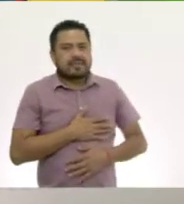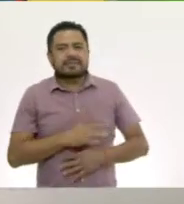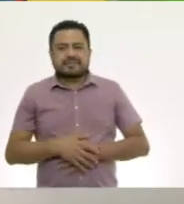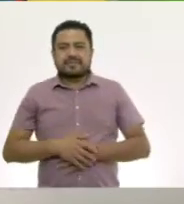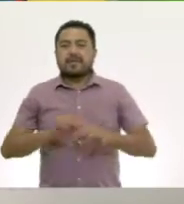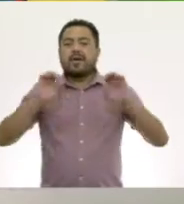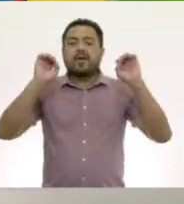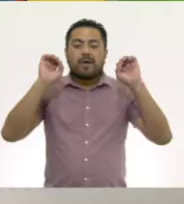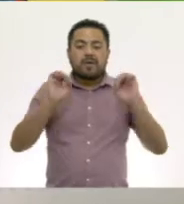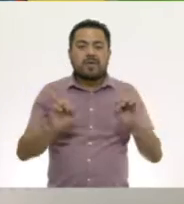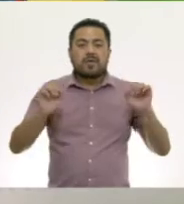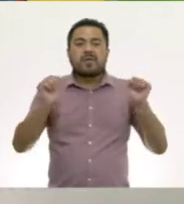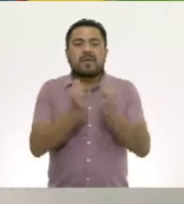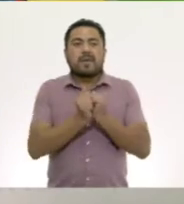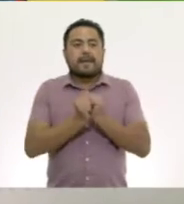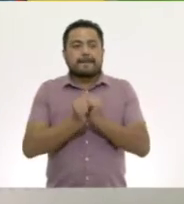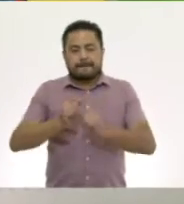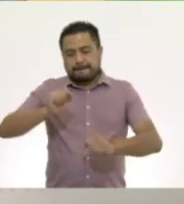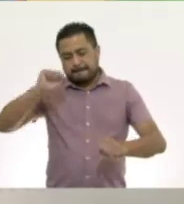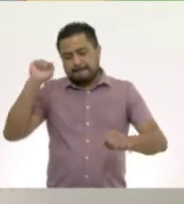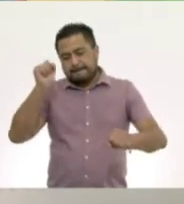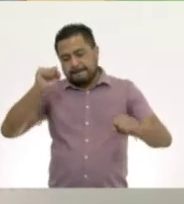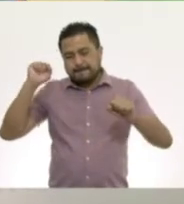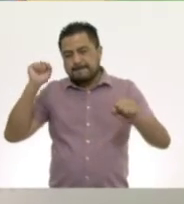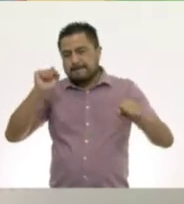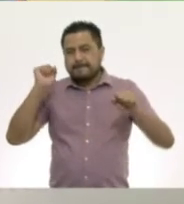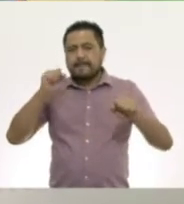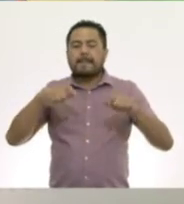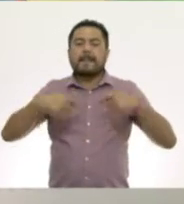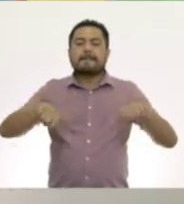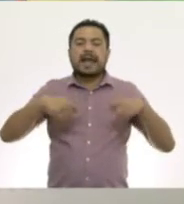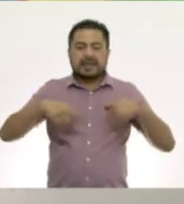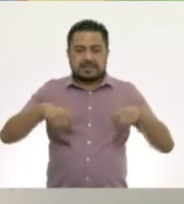O con un martillo de plástico.